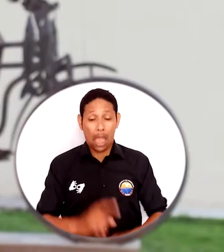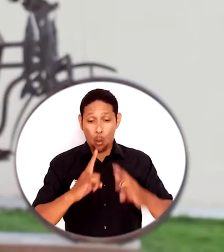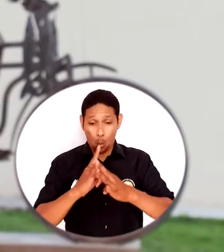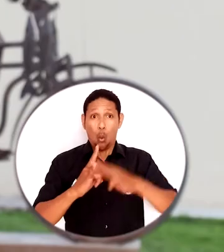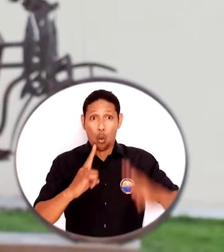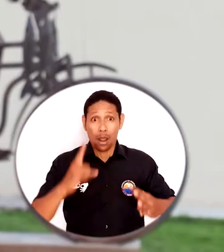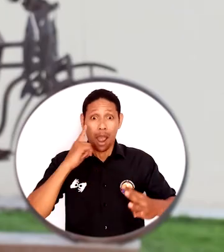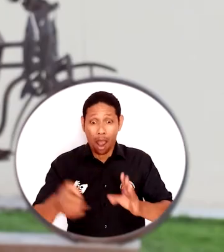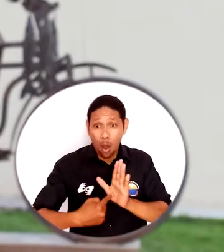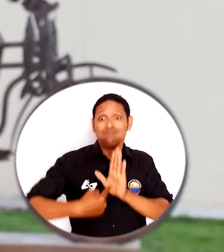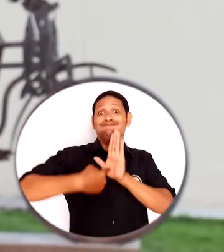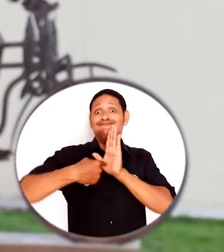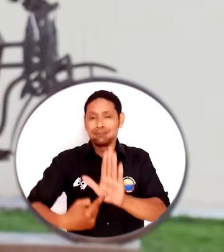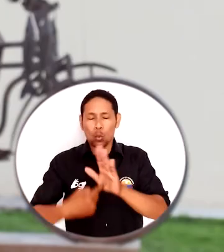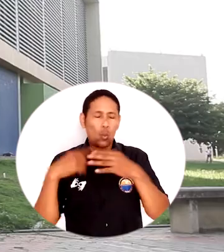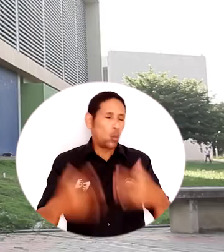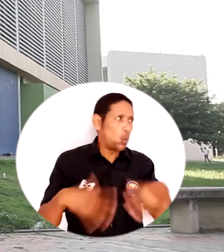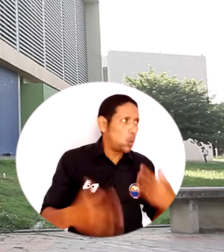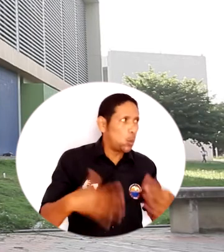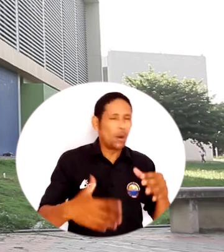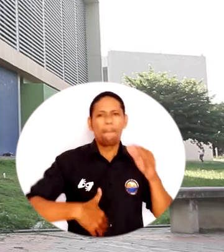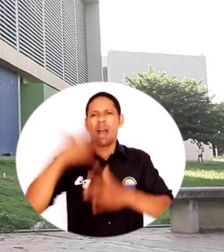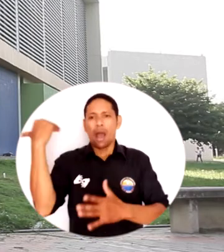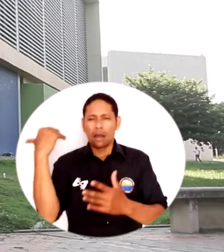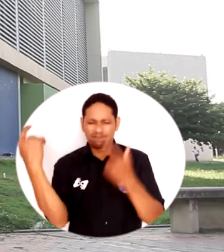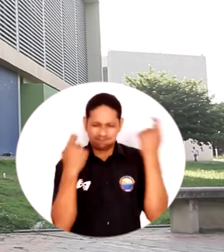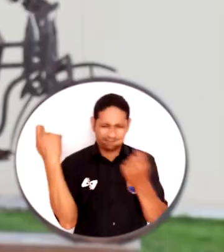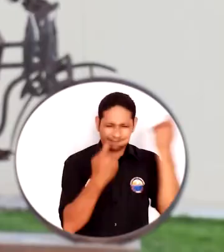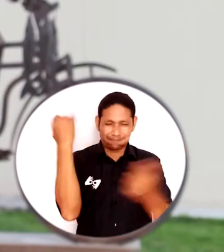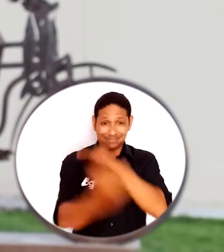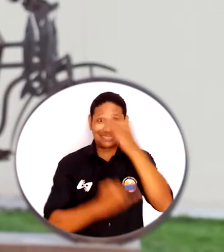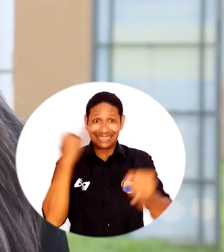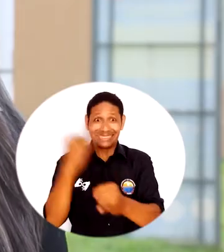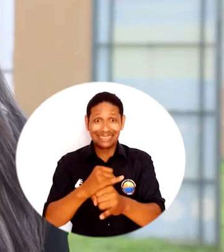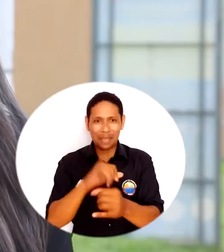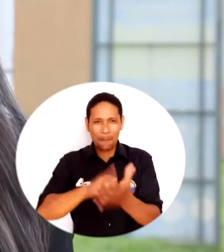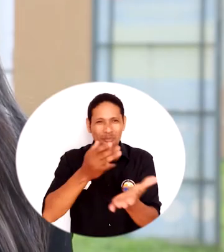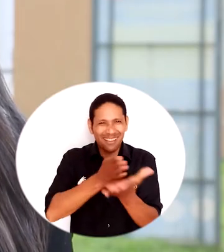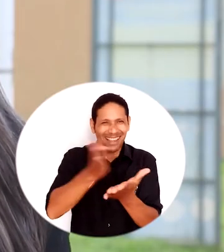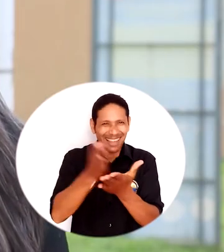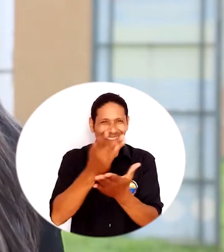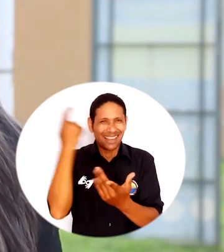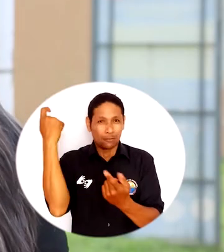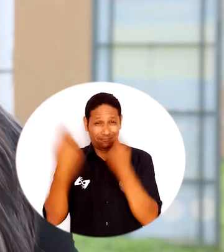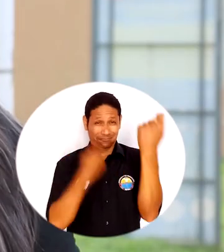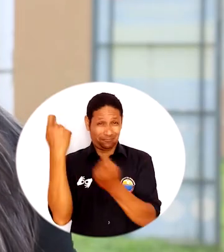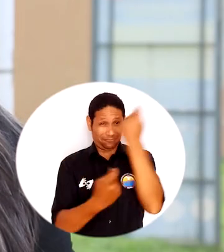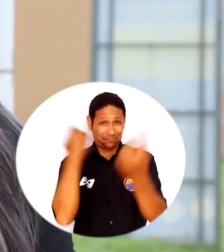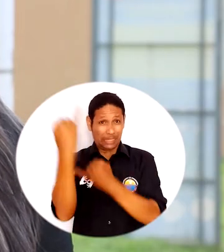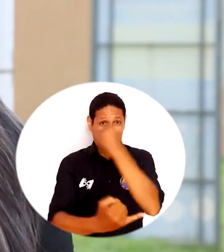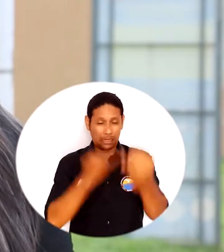La Universidad del Magdalena dio a conocer un mundo de oportunidades en el comercio internacional. A través del programa de negocios